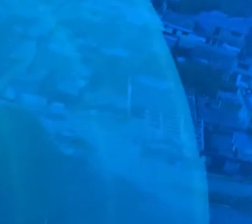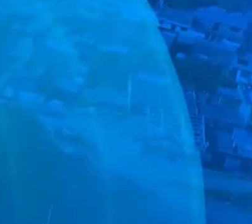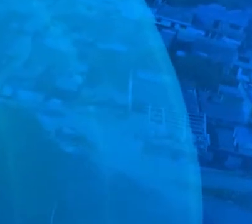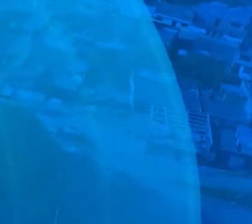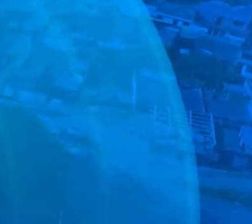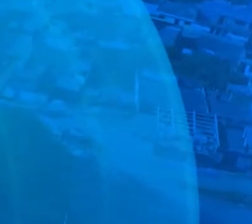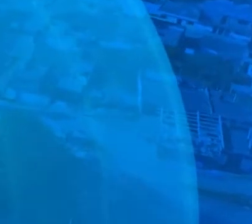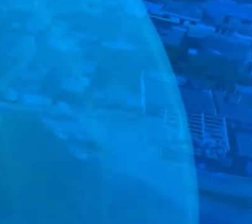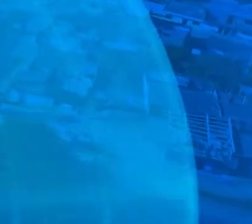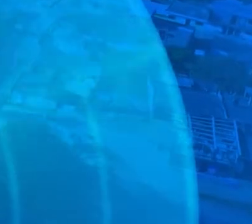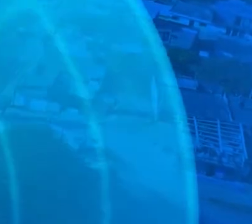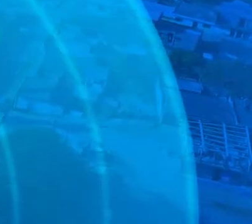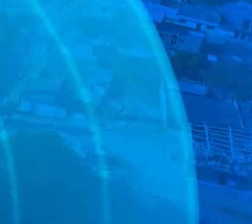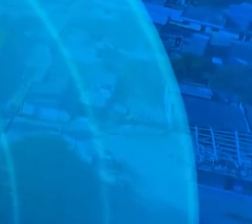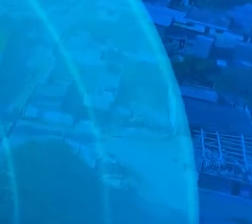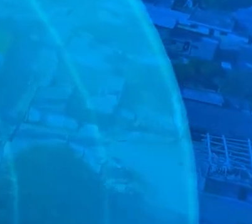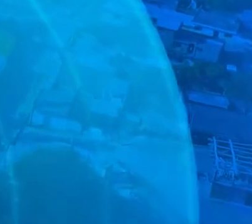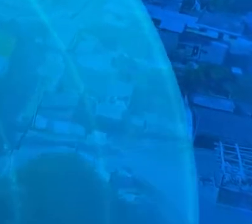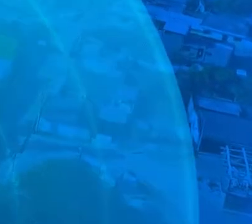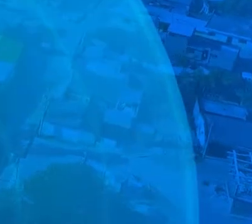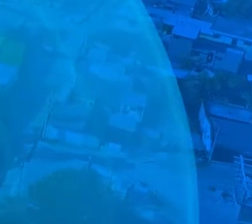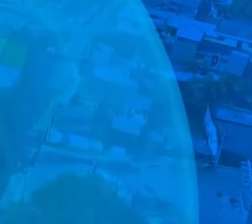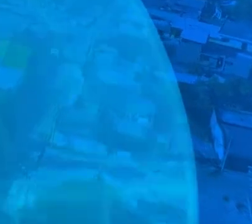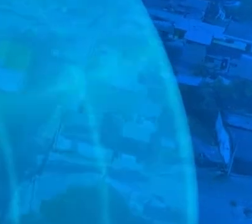Conexión en los territorios